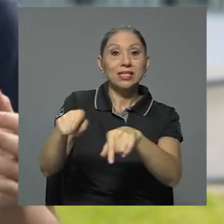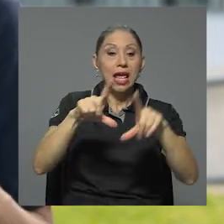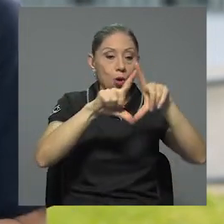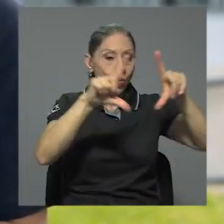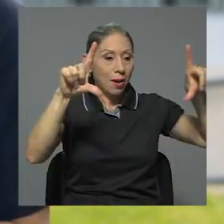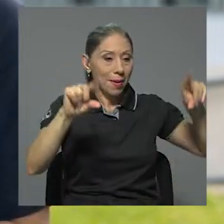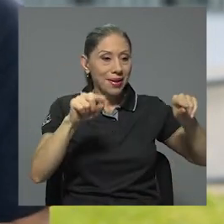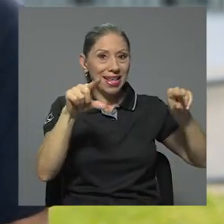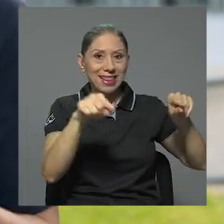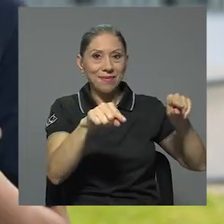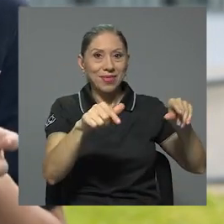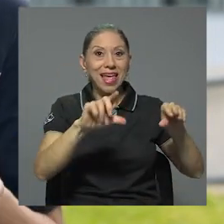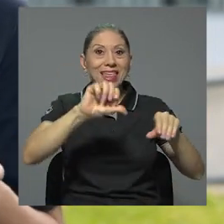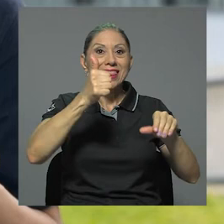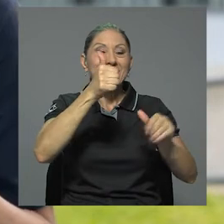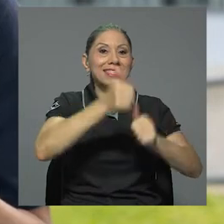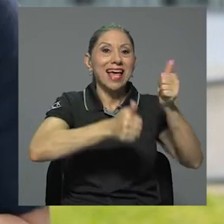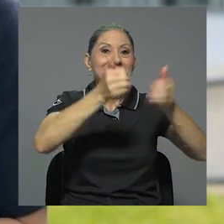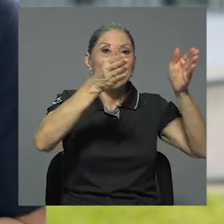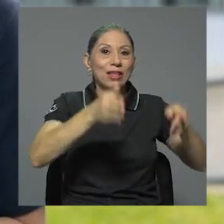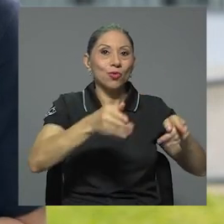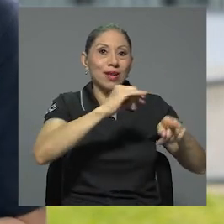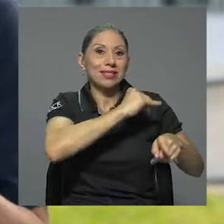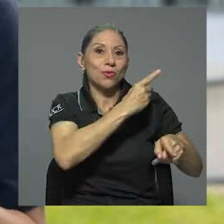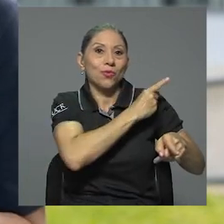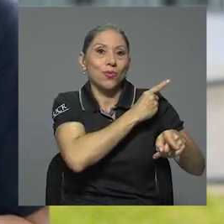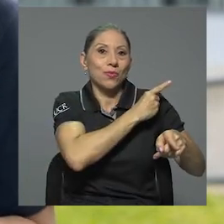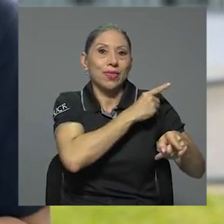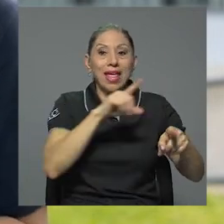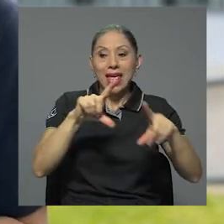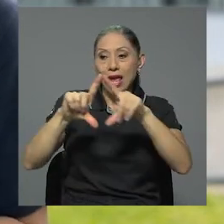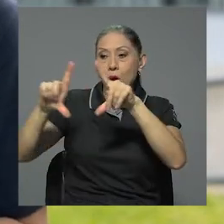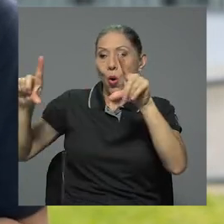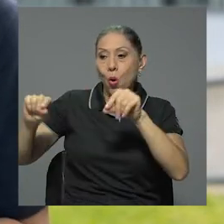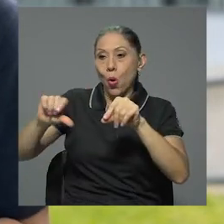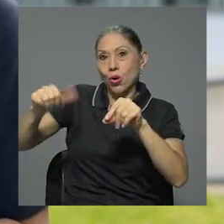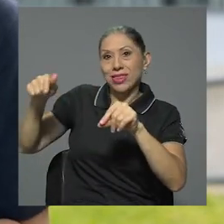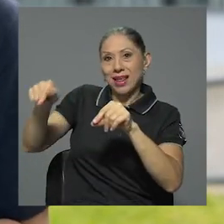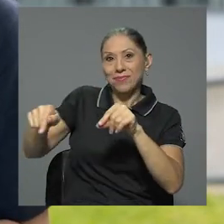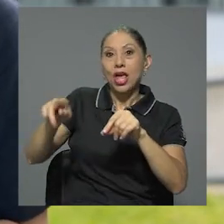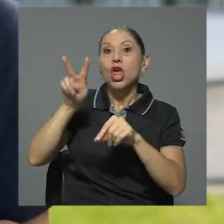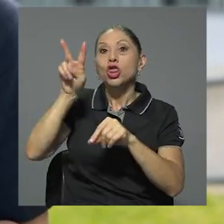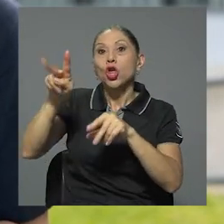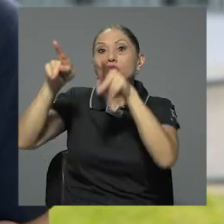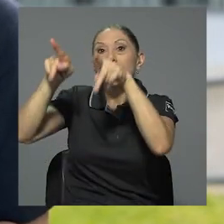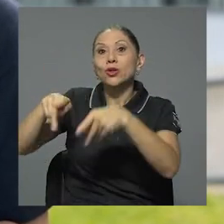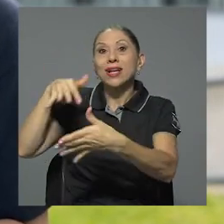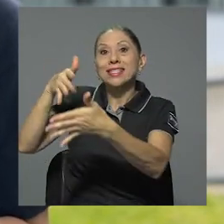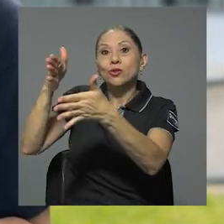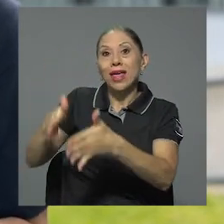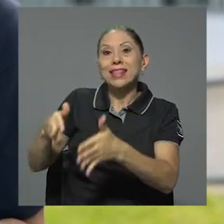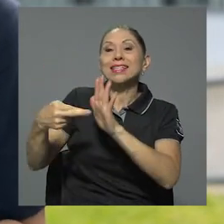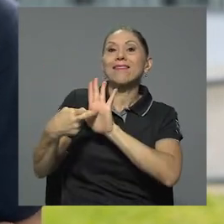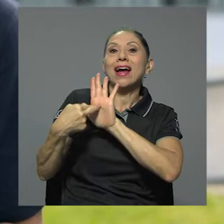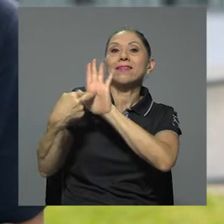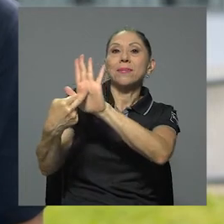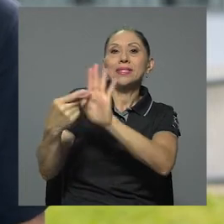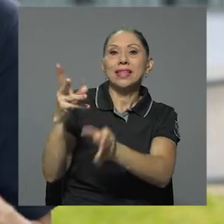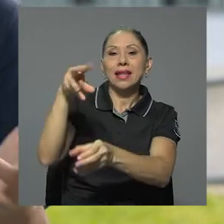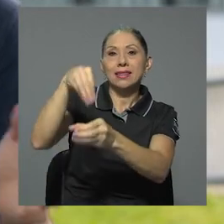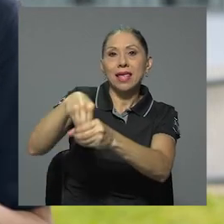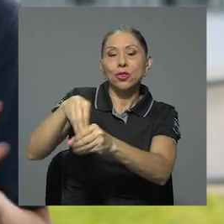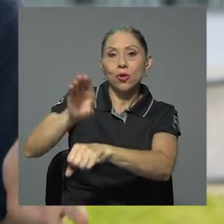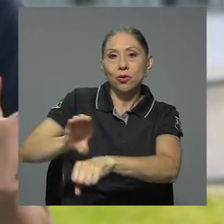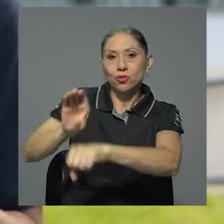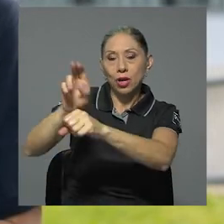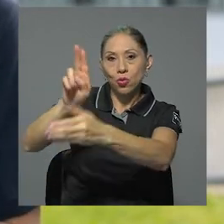candidaturas del directorio y en la otra se eligen las dos representaciones estudiantiles en el consejo universitario. Entonces,